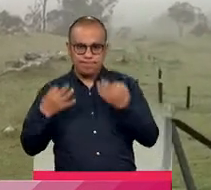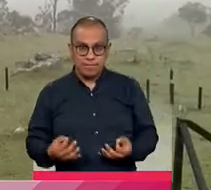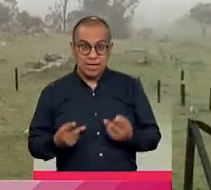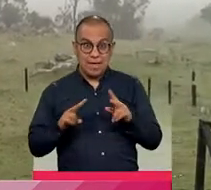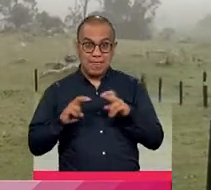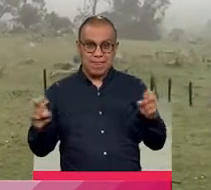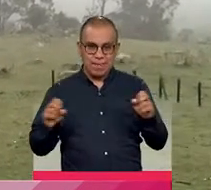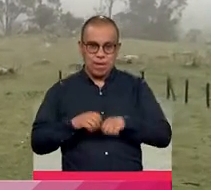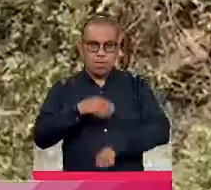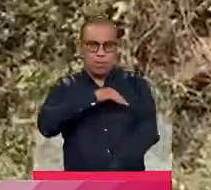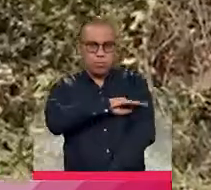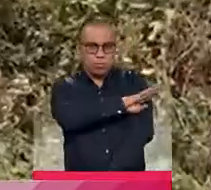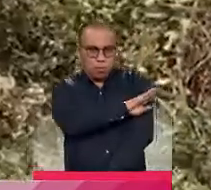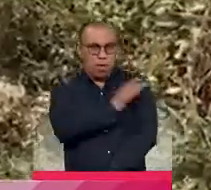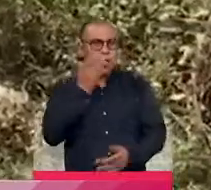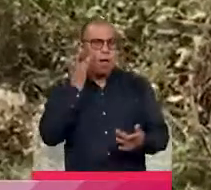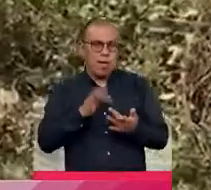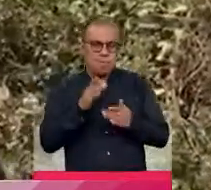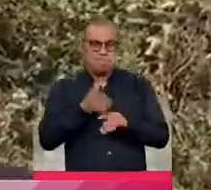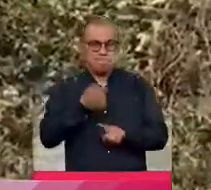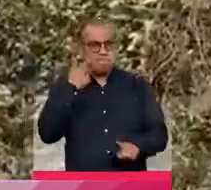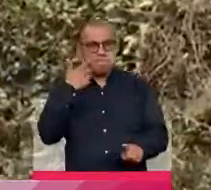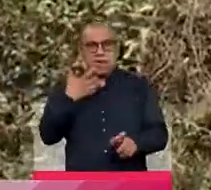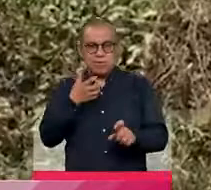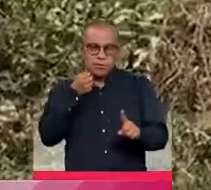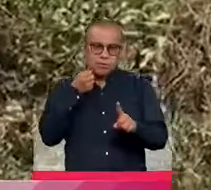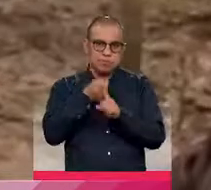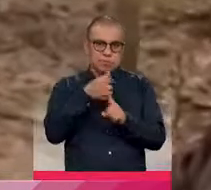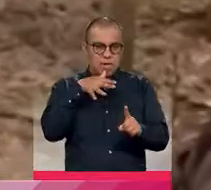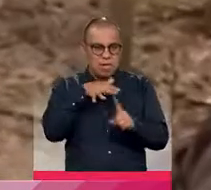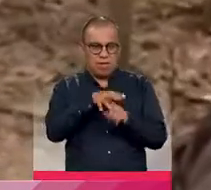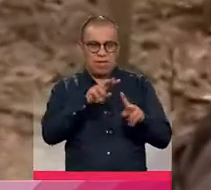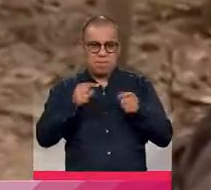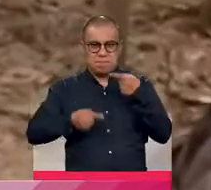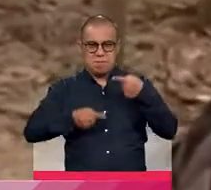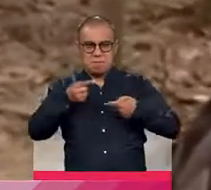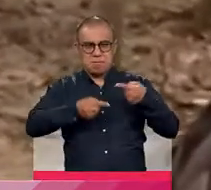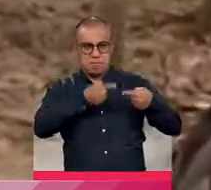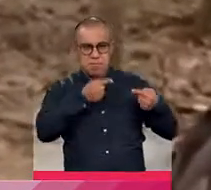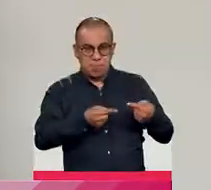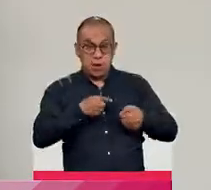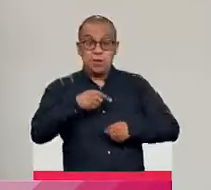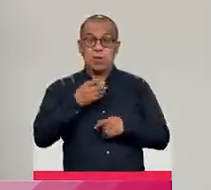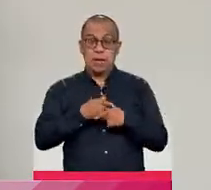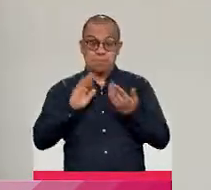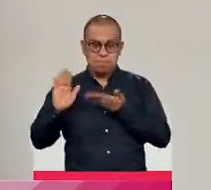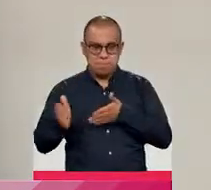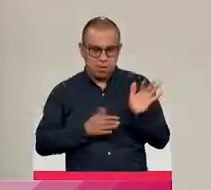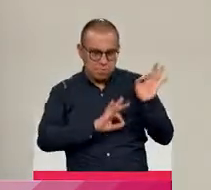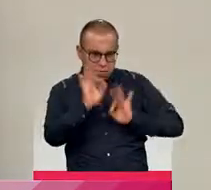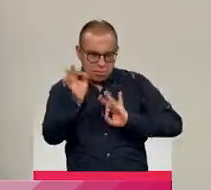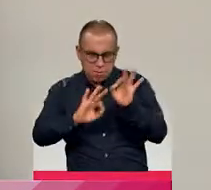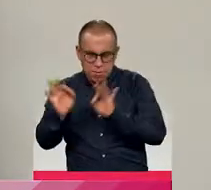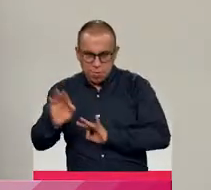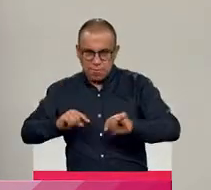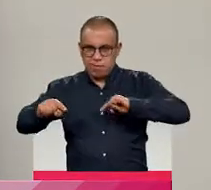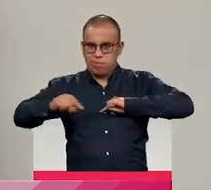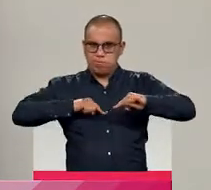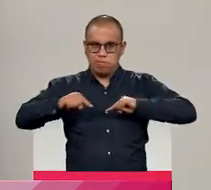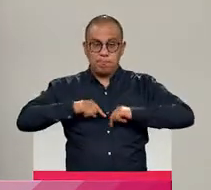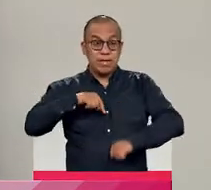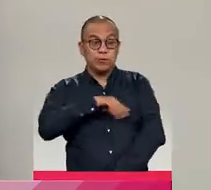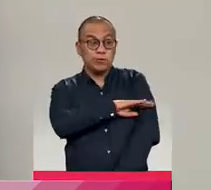Sumapaz en el departamento fue una de las más afectadas por la confrontación armada. El proceso de planificación de la provincia administrativa de